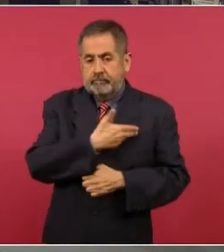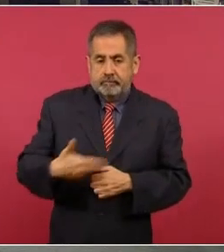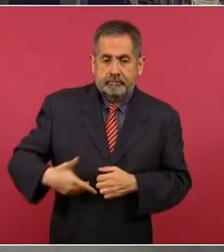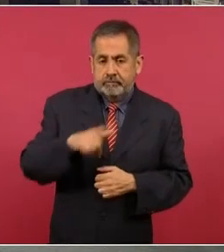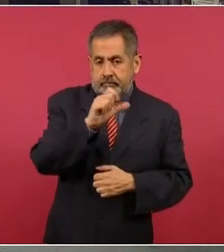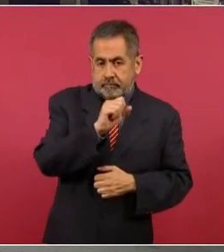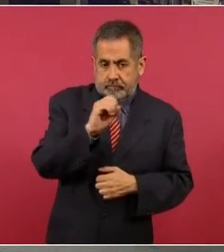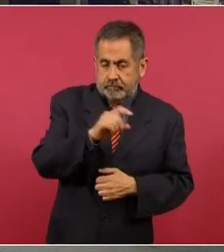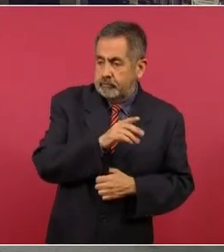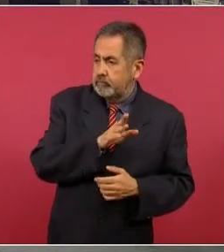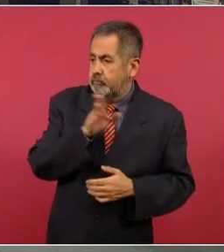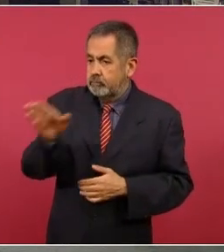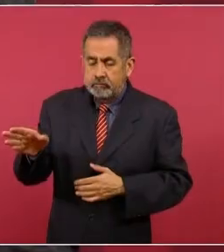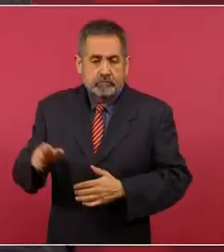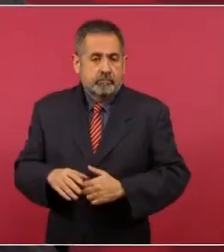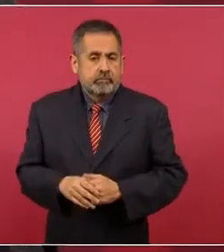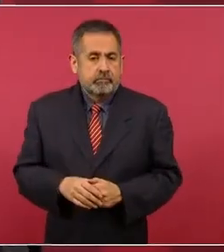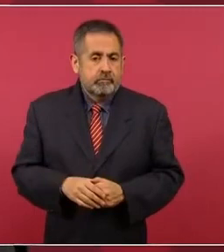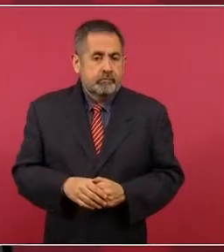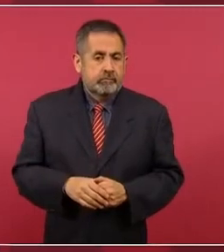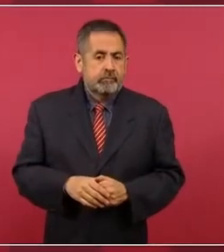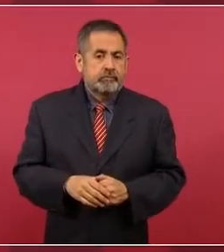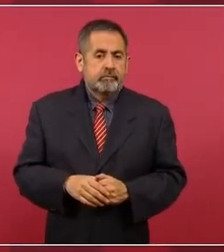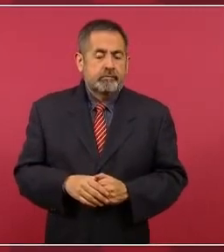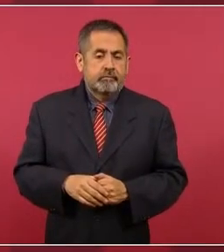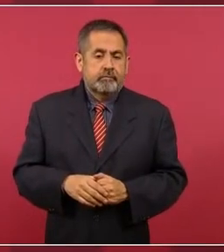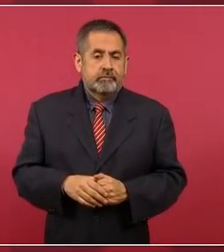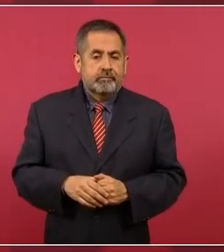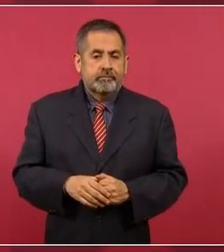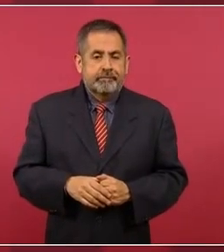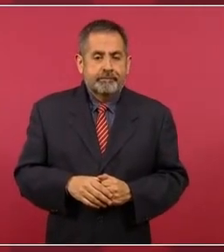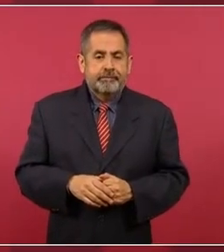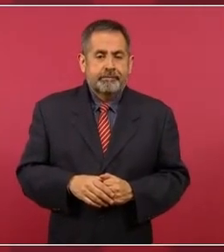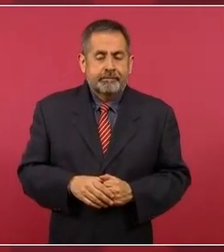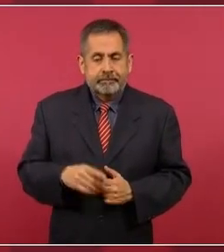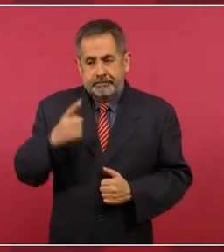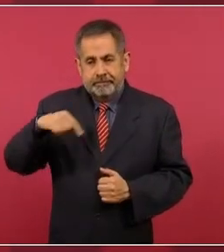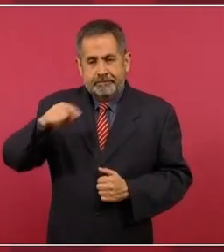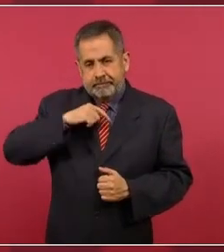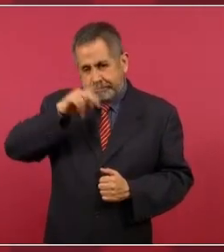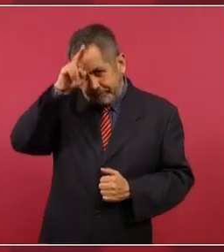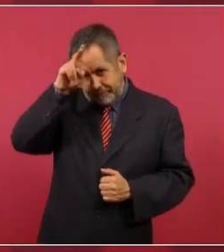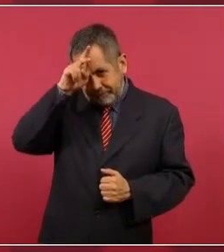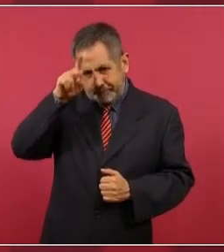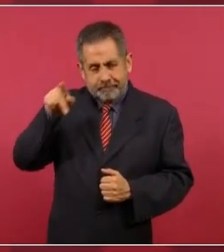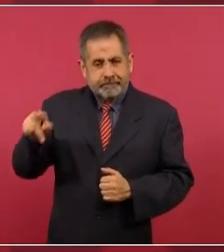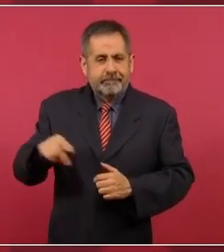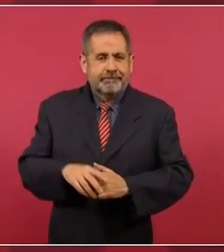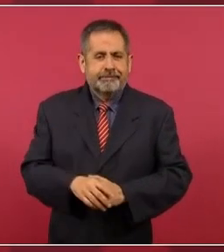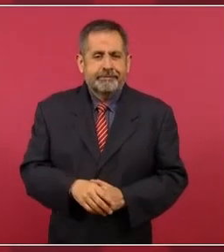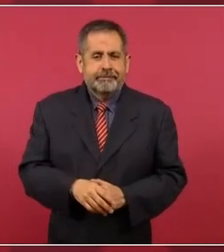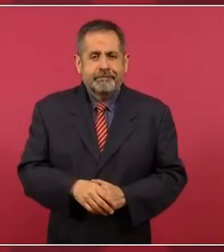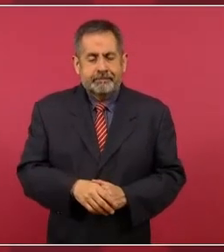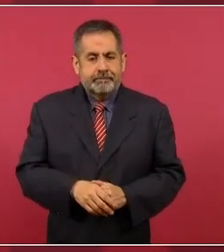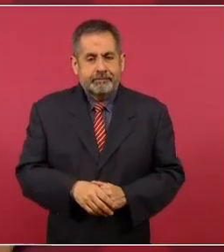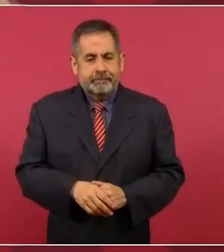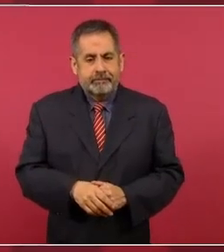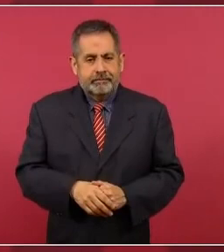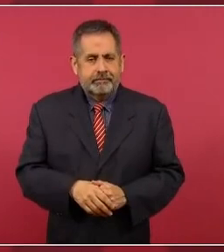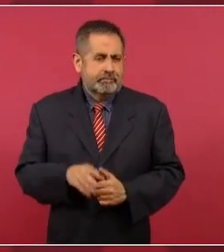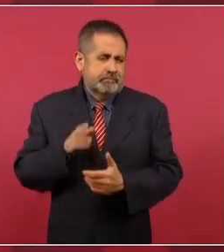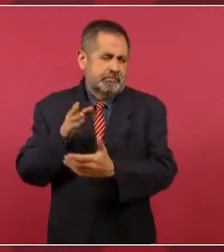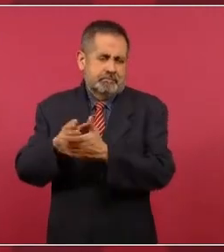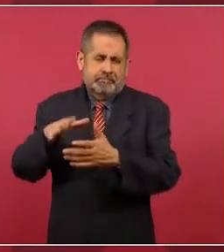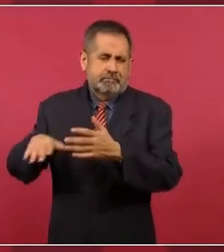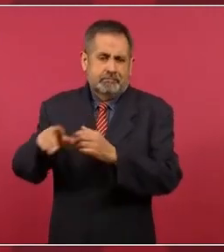a Perú, fue a Lima